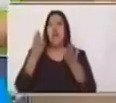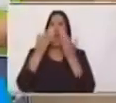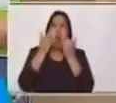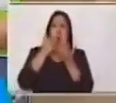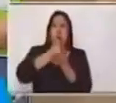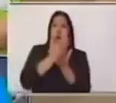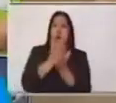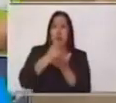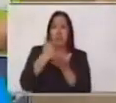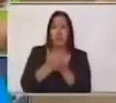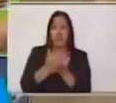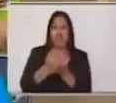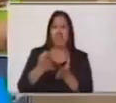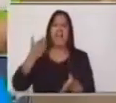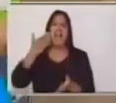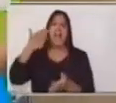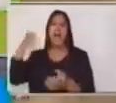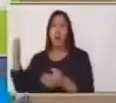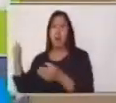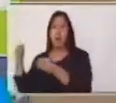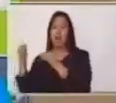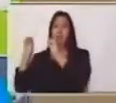mamá haya transmitido hacia ti.